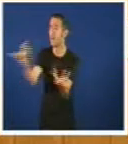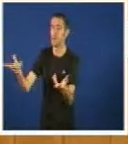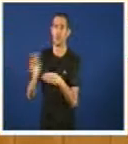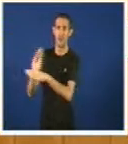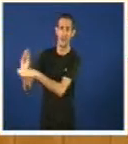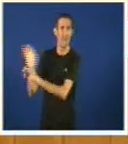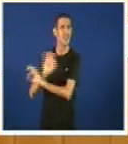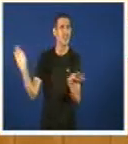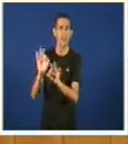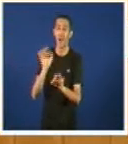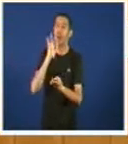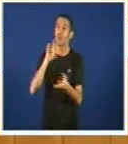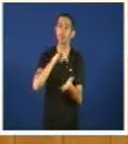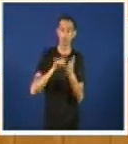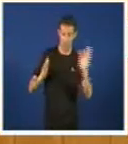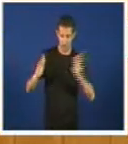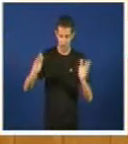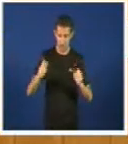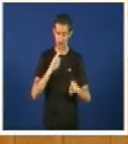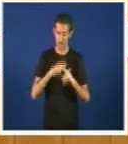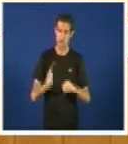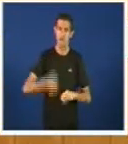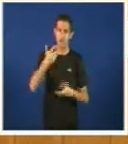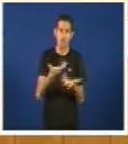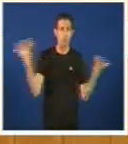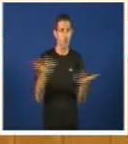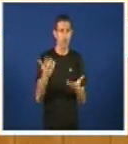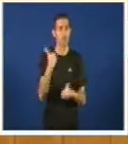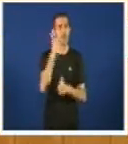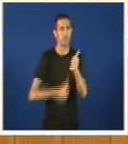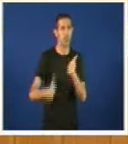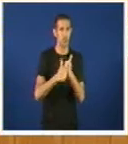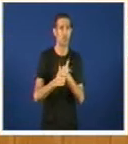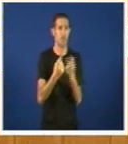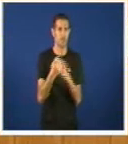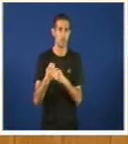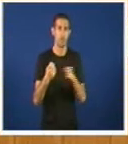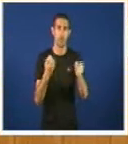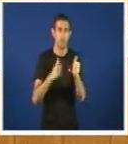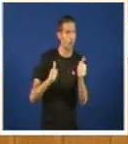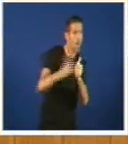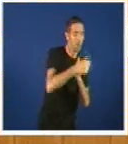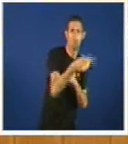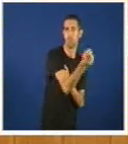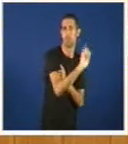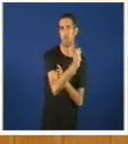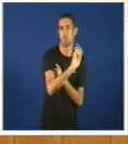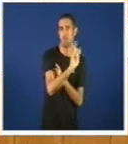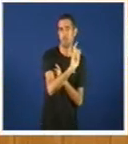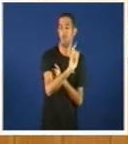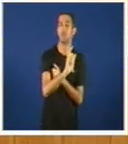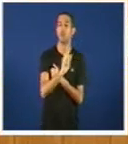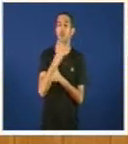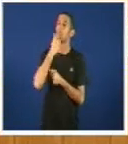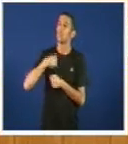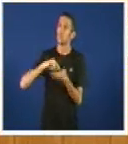as cousas que neste momento serían máis urgentes e que serían máis importantes dinos